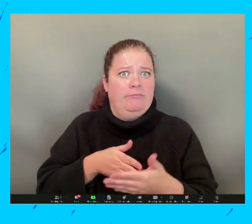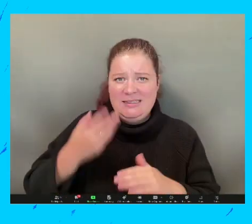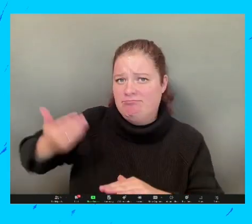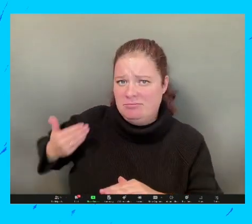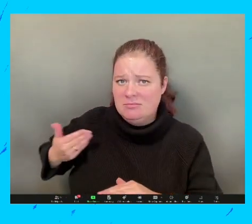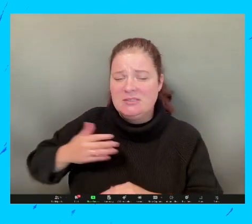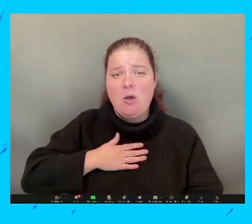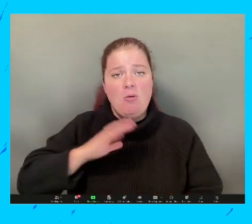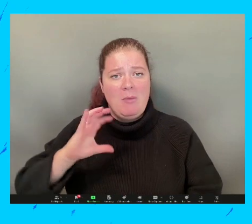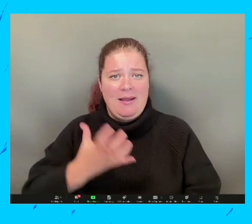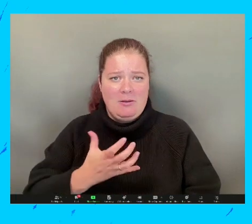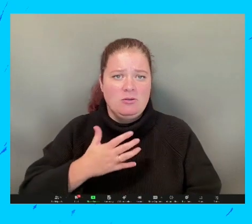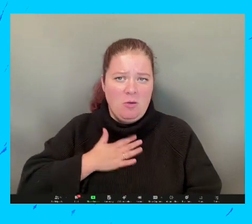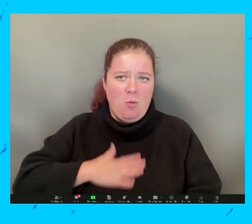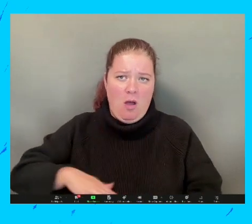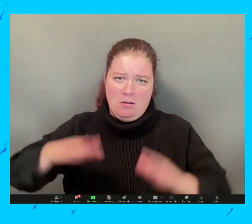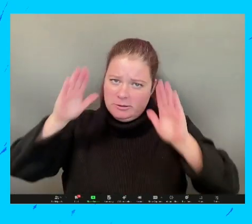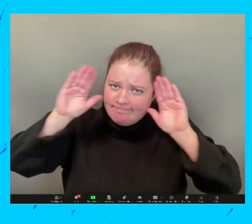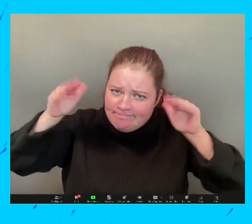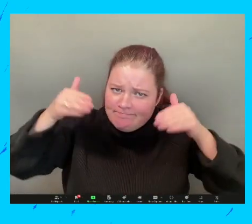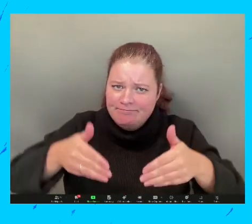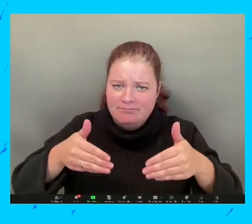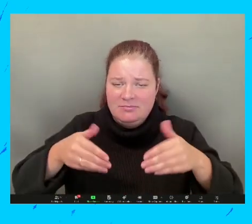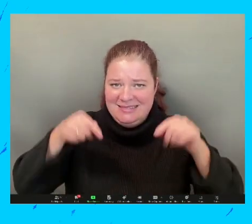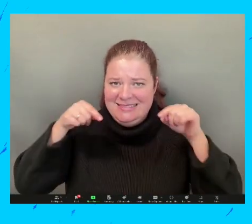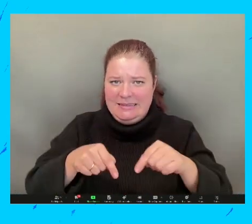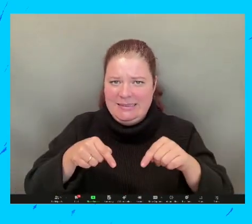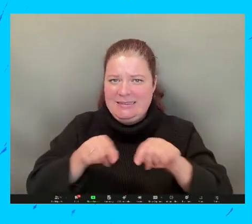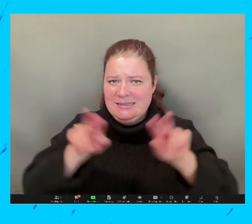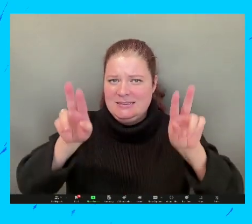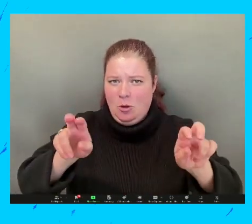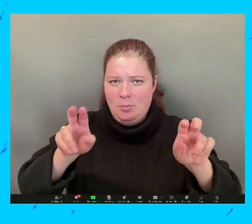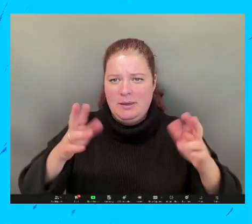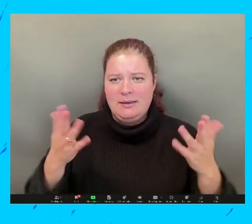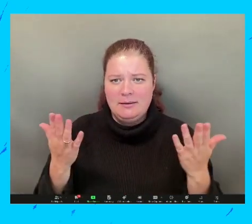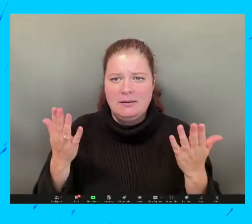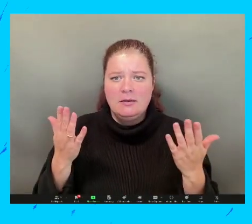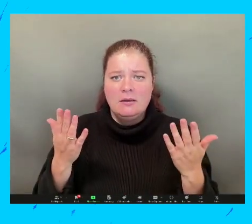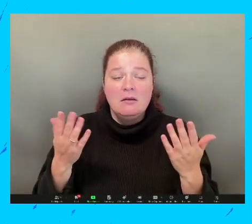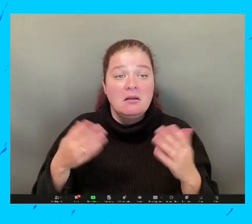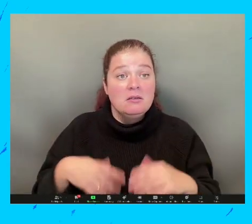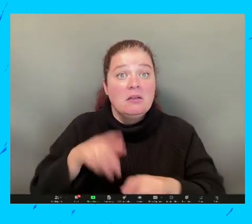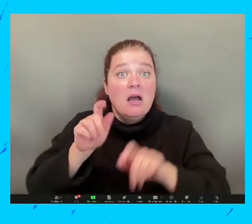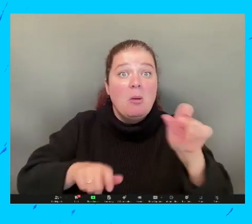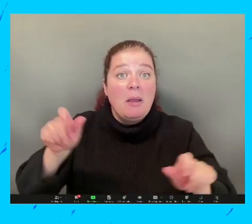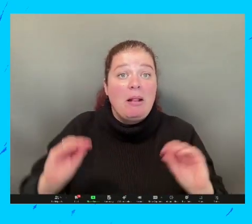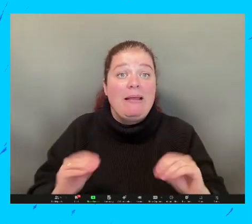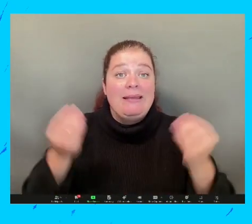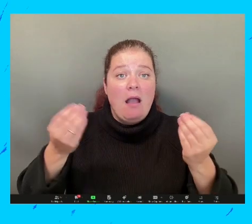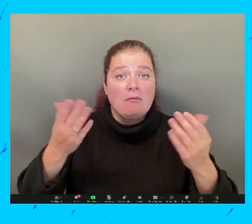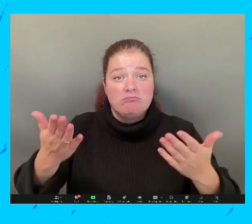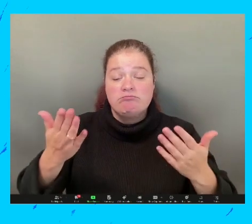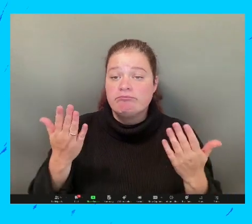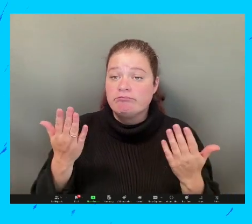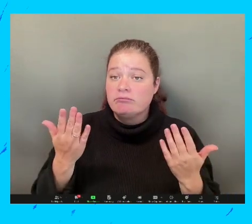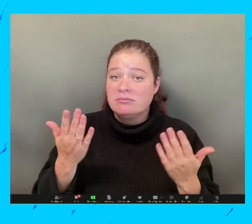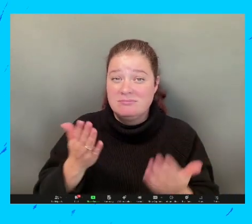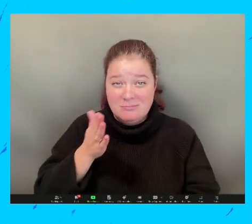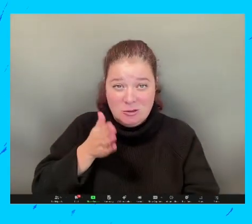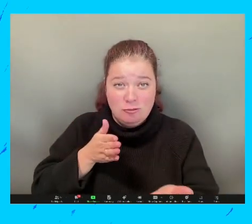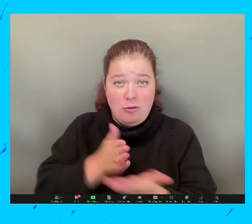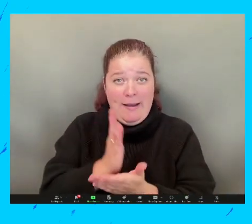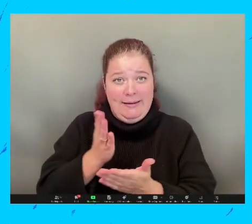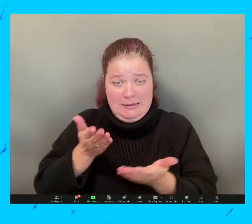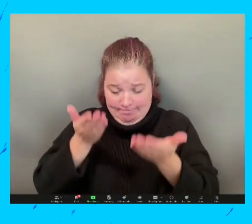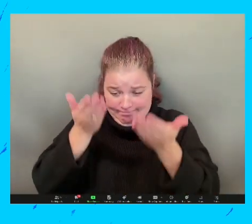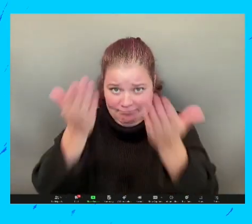un ambiente libre, ¿no? Así que eso es algo que me gustaría centrarme en mi país, hablar sobre la